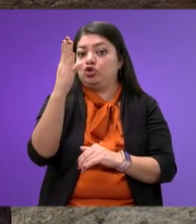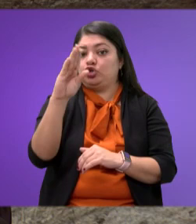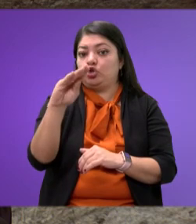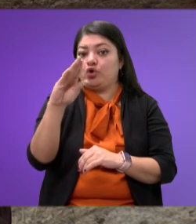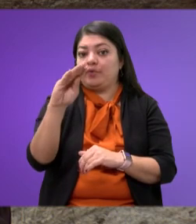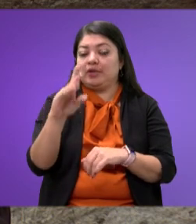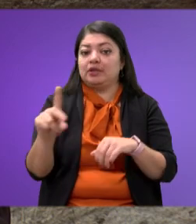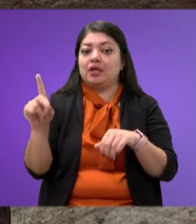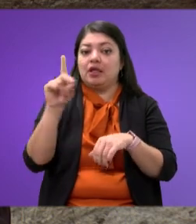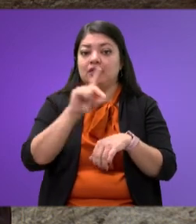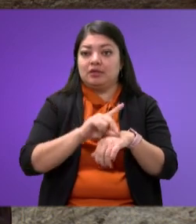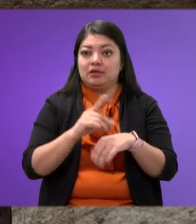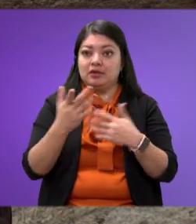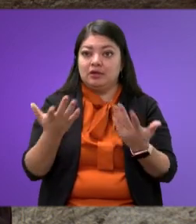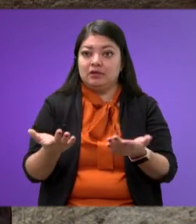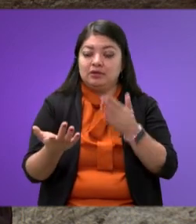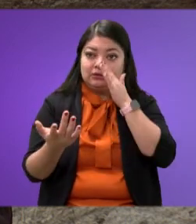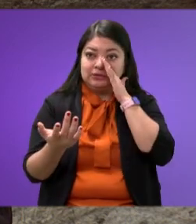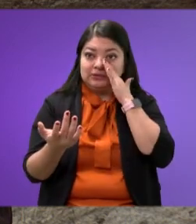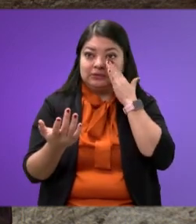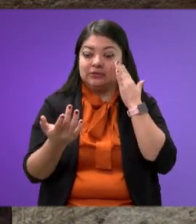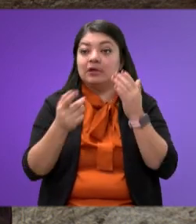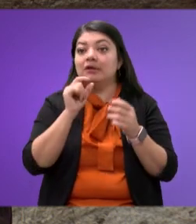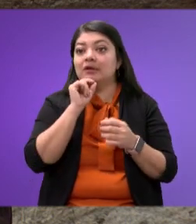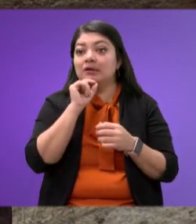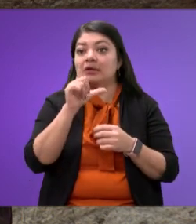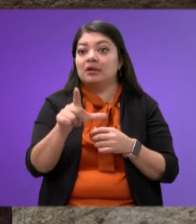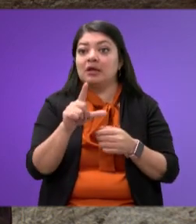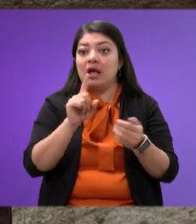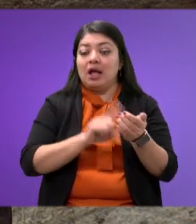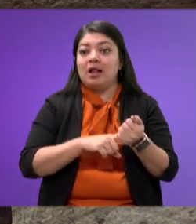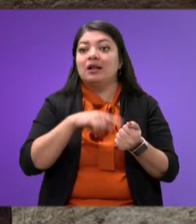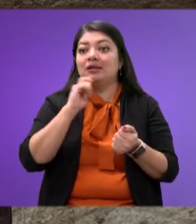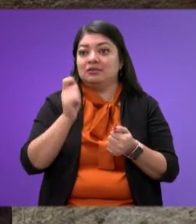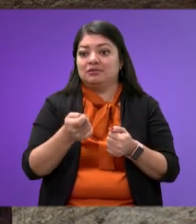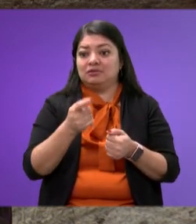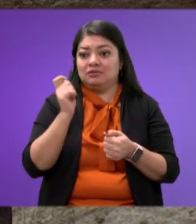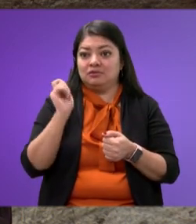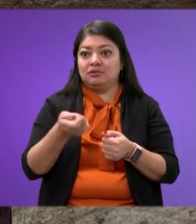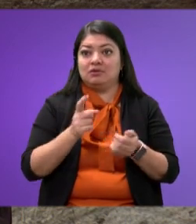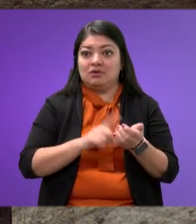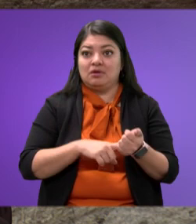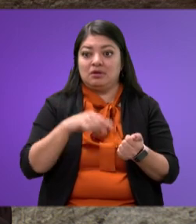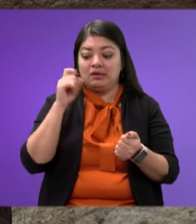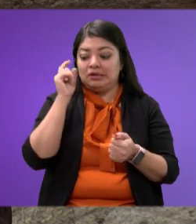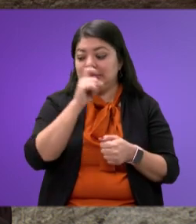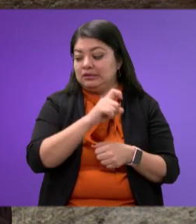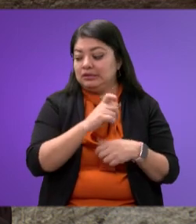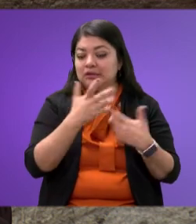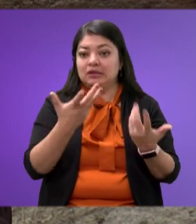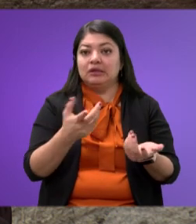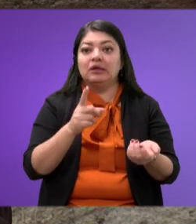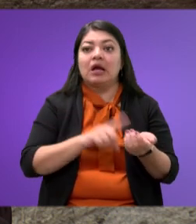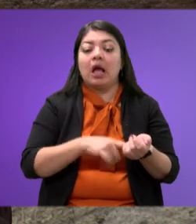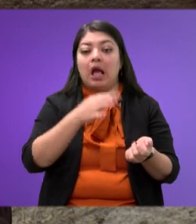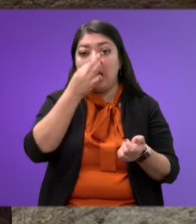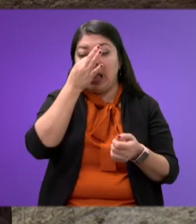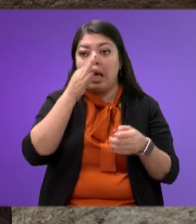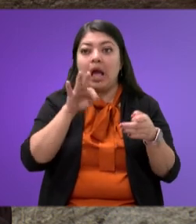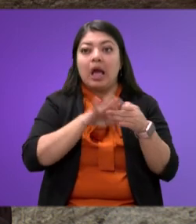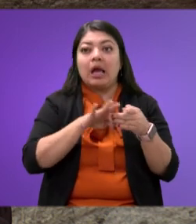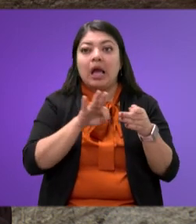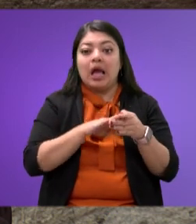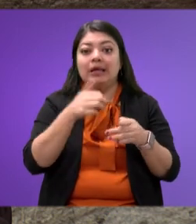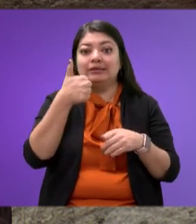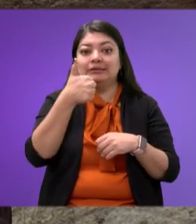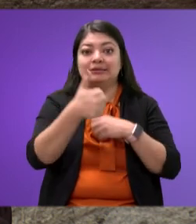Como vemos, en Jalisco es letra muerta, pues llevamos casi seis años